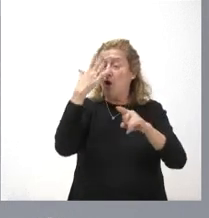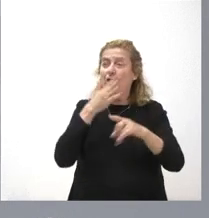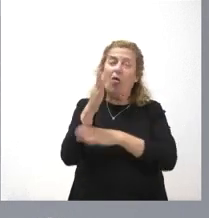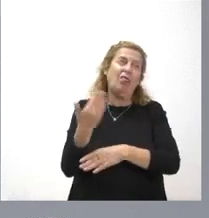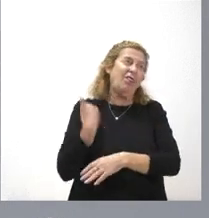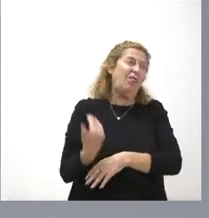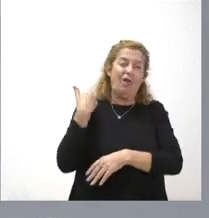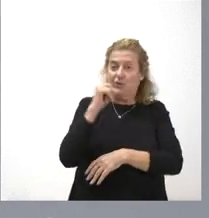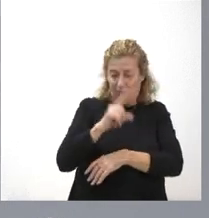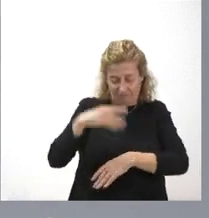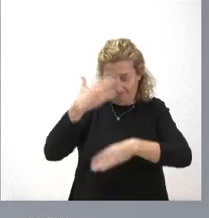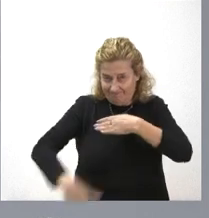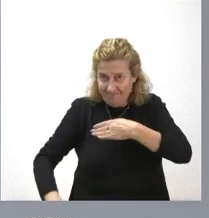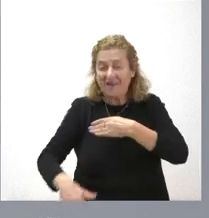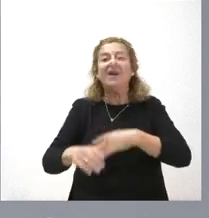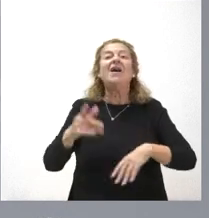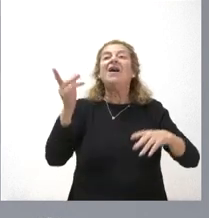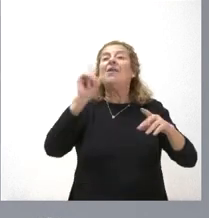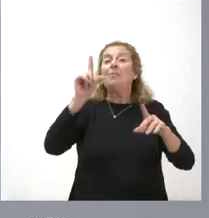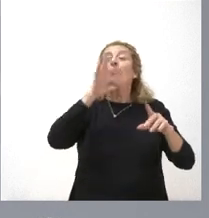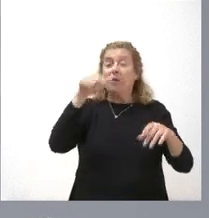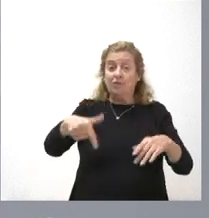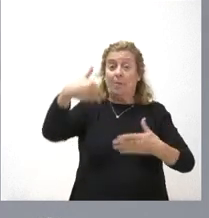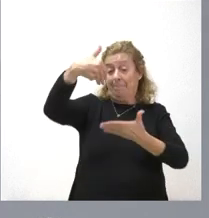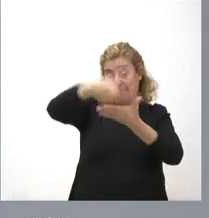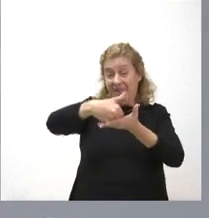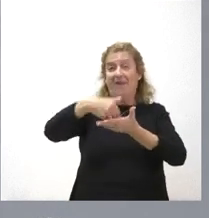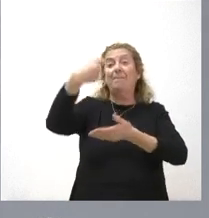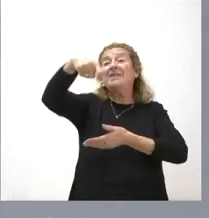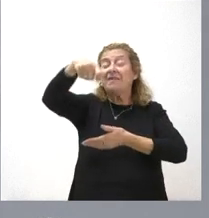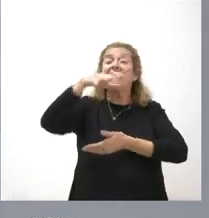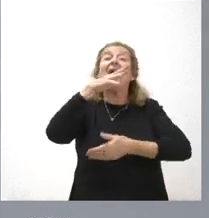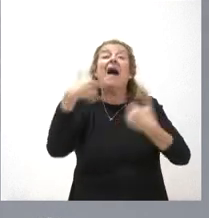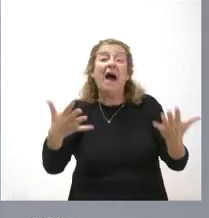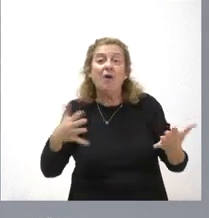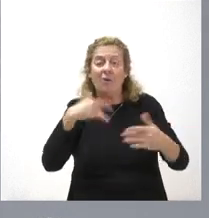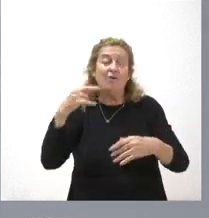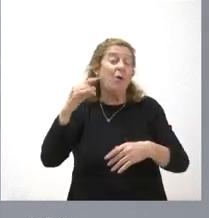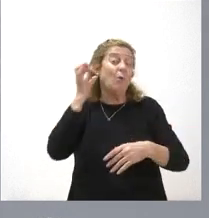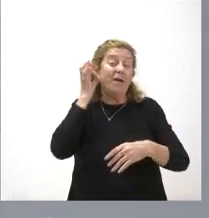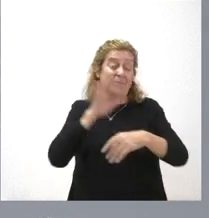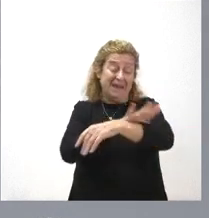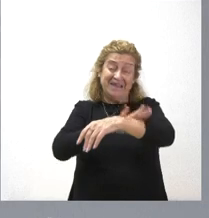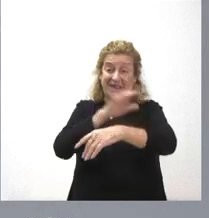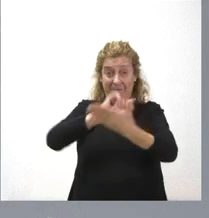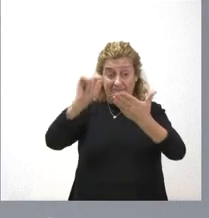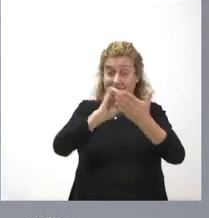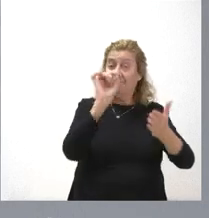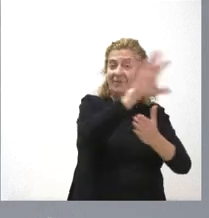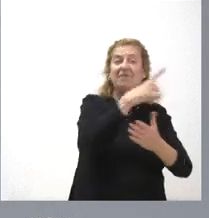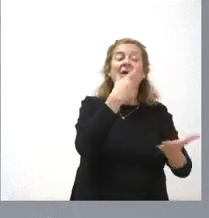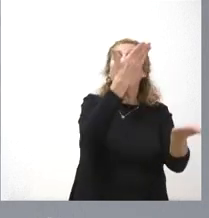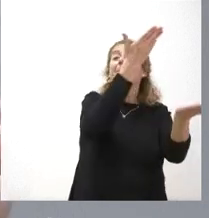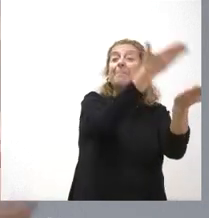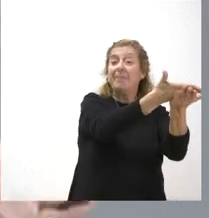eso lo ha demandado el presidente ahora cuando le ha escrito a la ministra en este caso, solicitándole esa